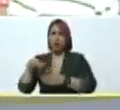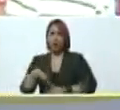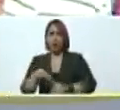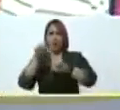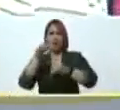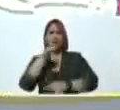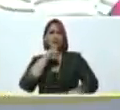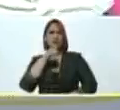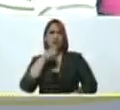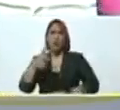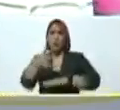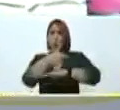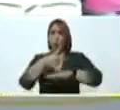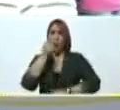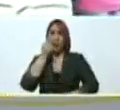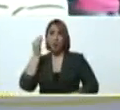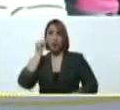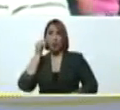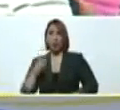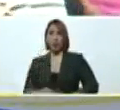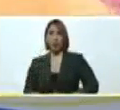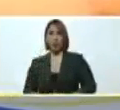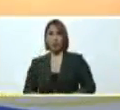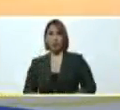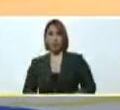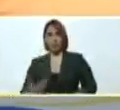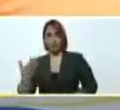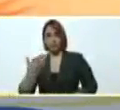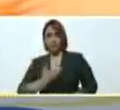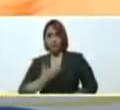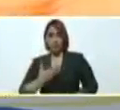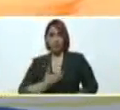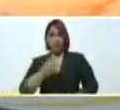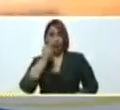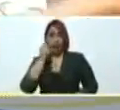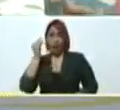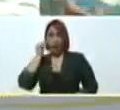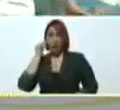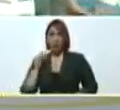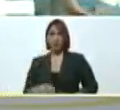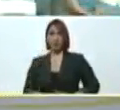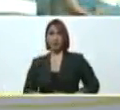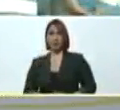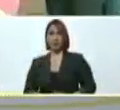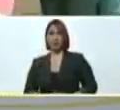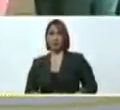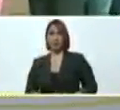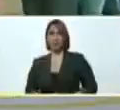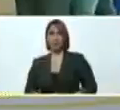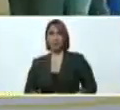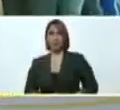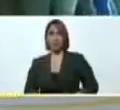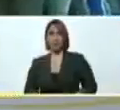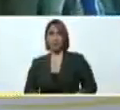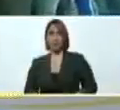gobernadores, sus gobernadoras, a elegir sus alcaldes, sus alcaldesas.